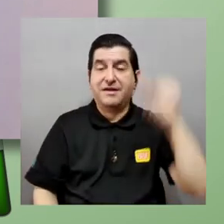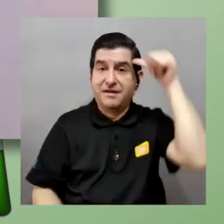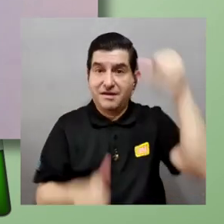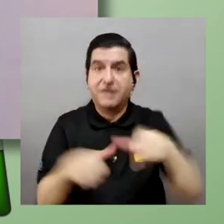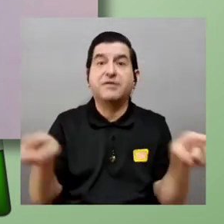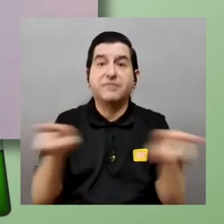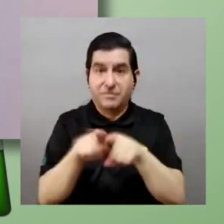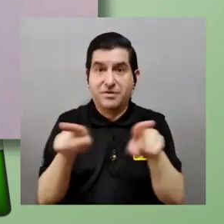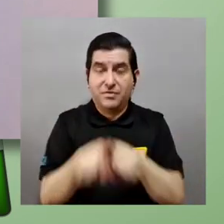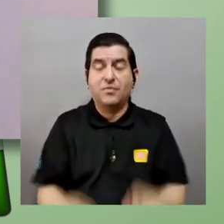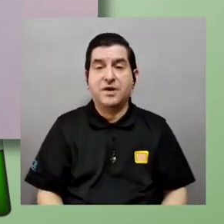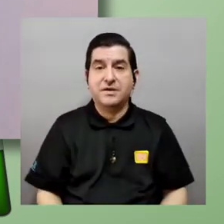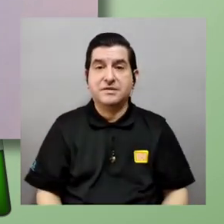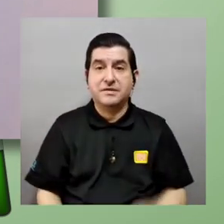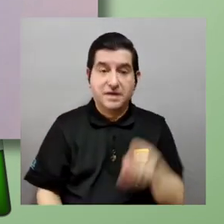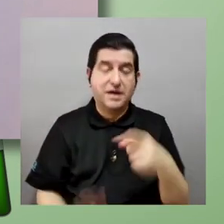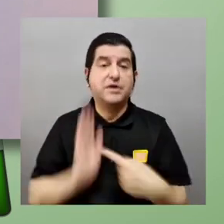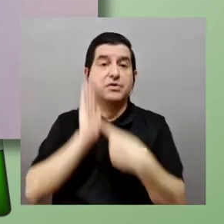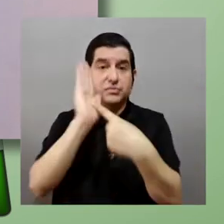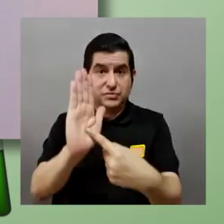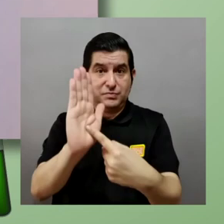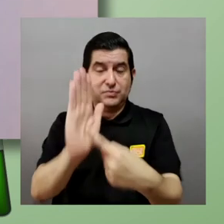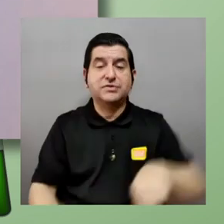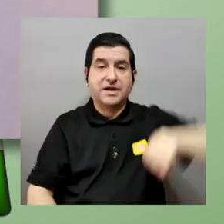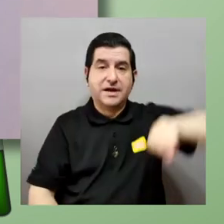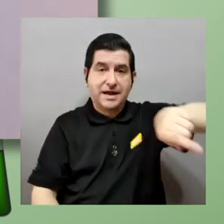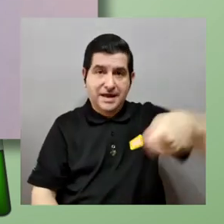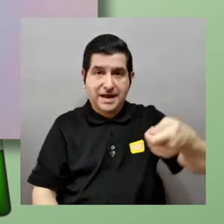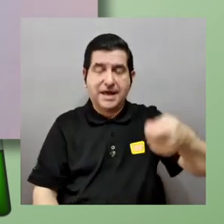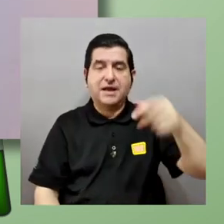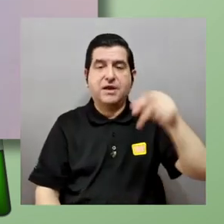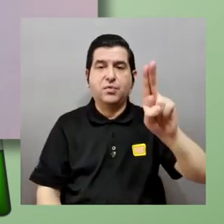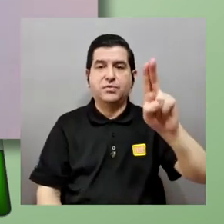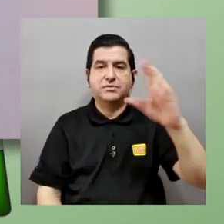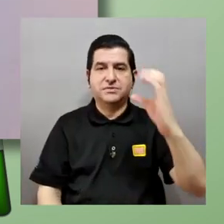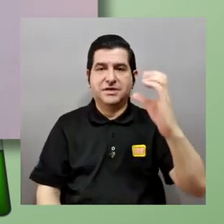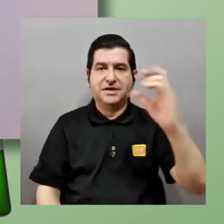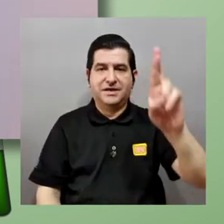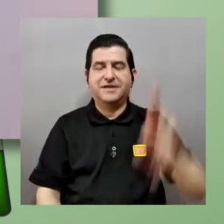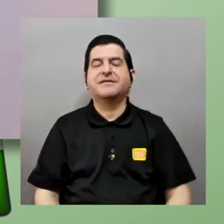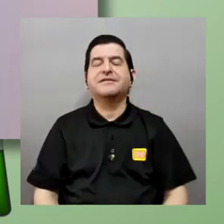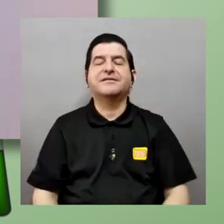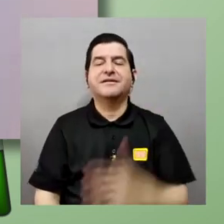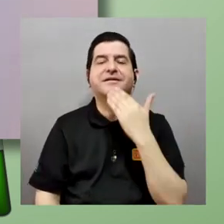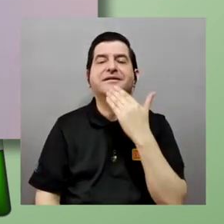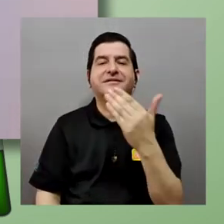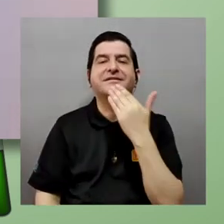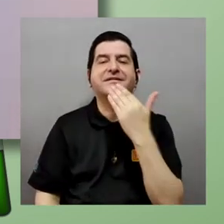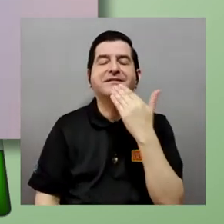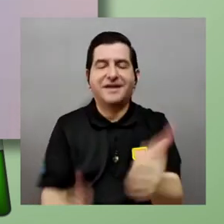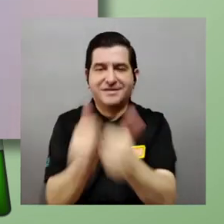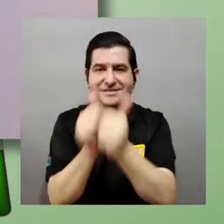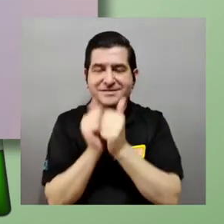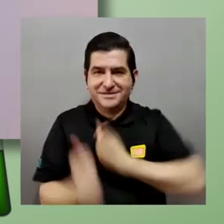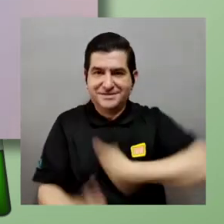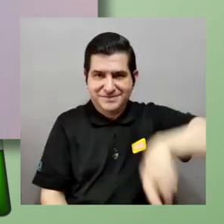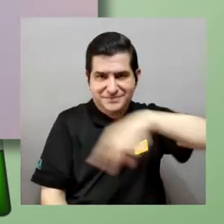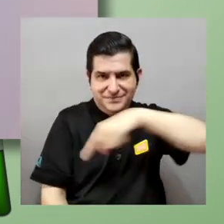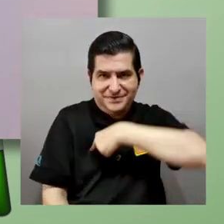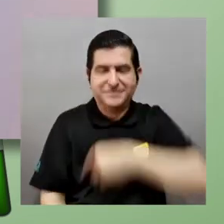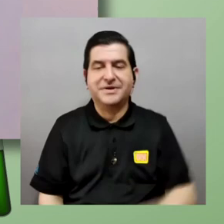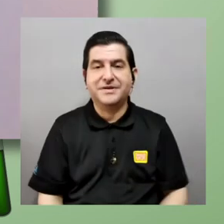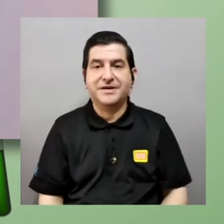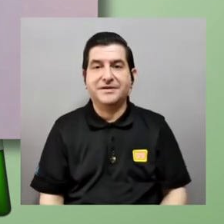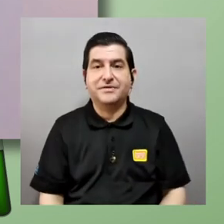adn y le recordamos que también la emisión será hecha a través del canal ucr muchísimas gracias por